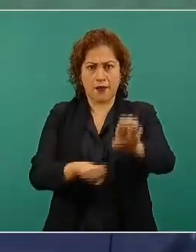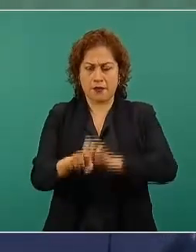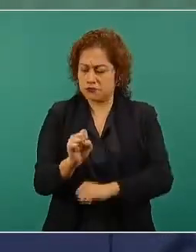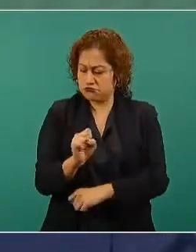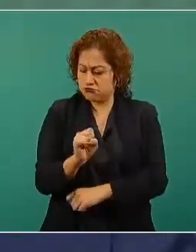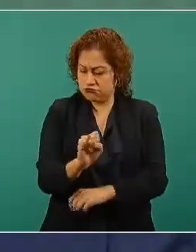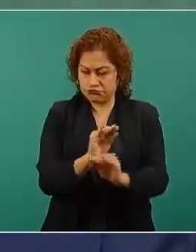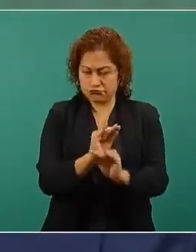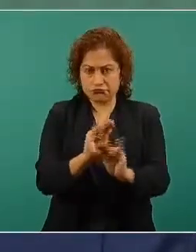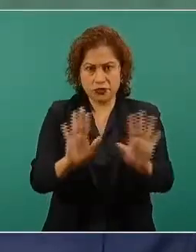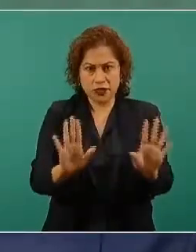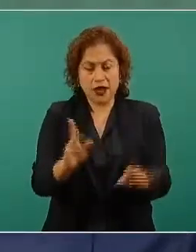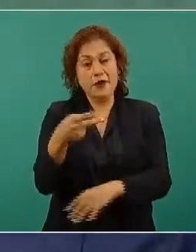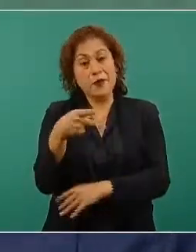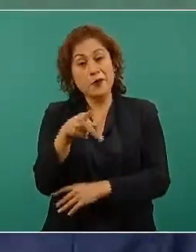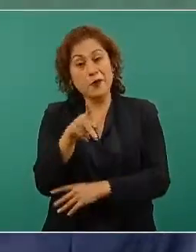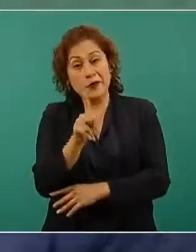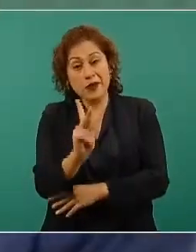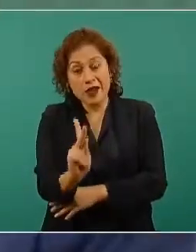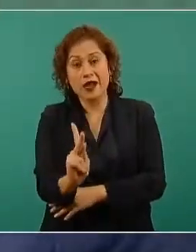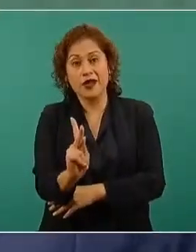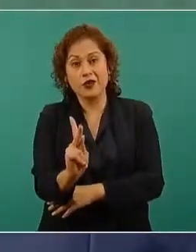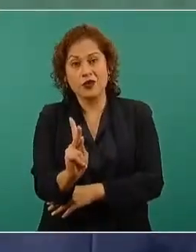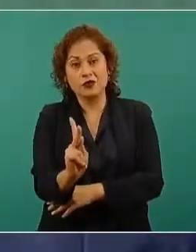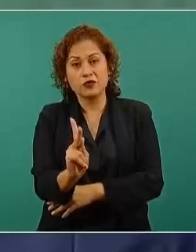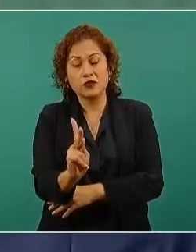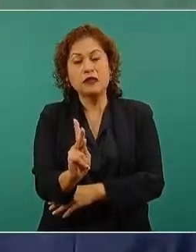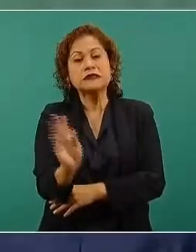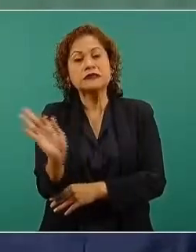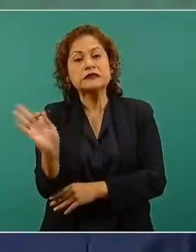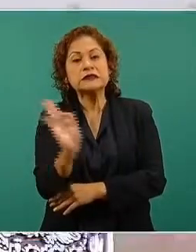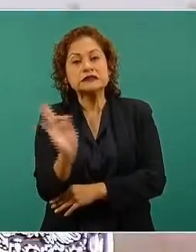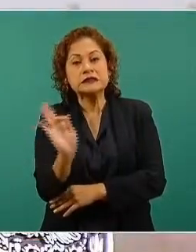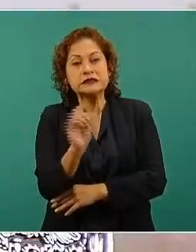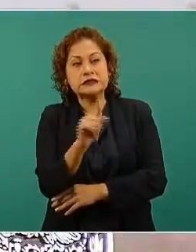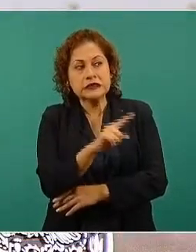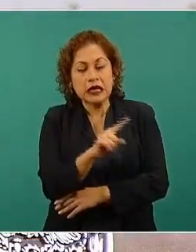que han olvidado la ética